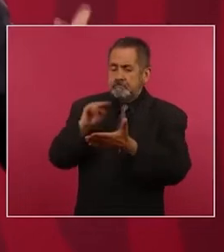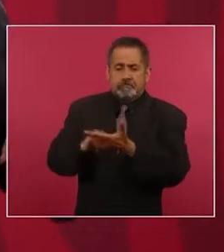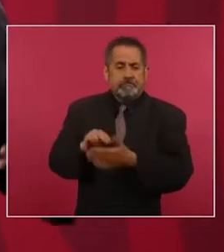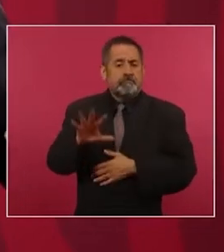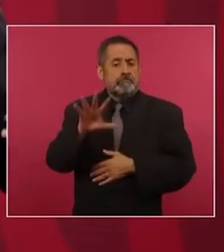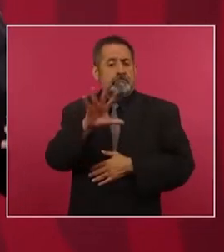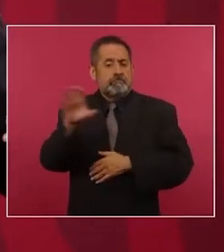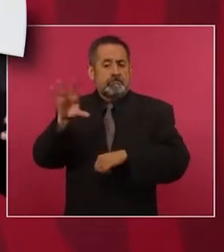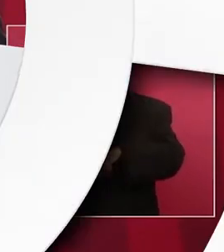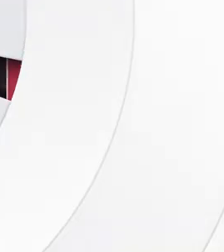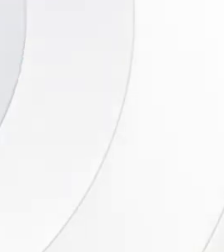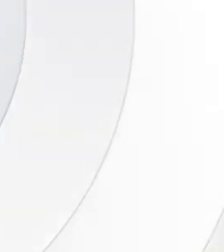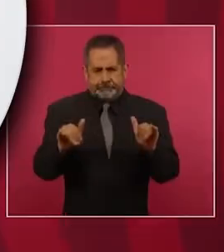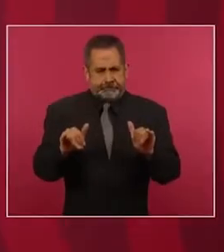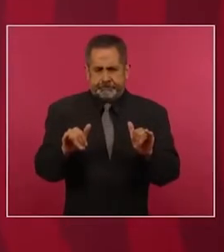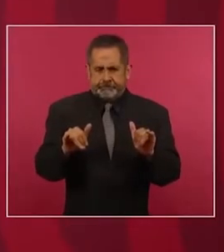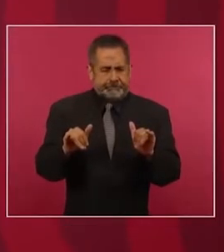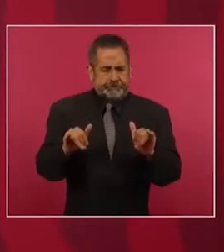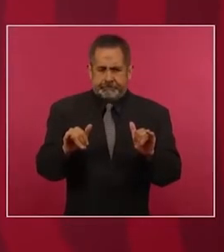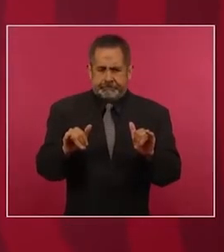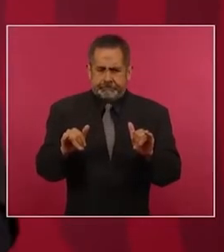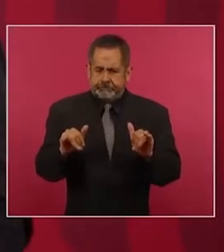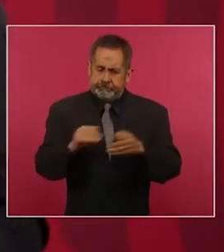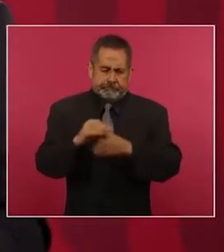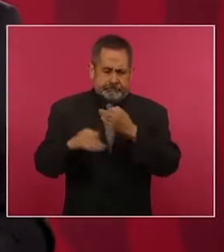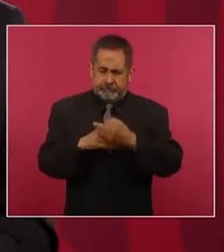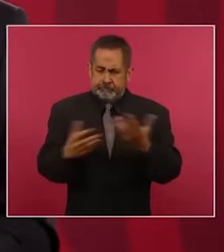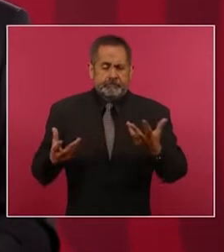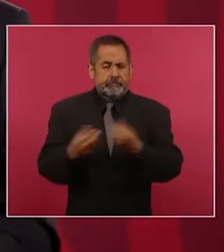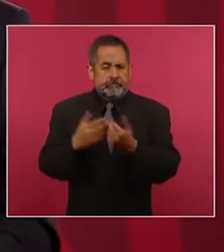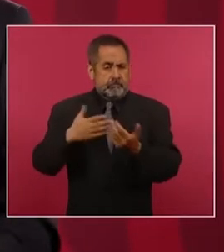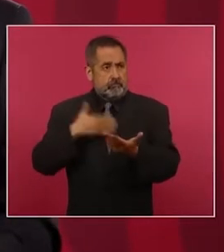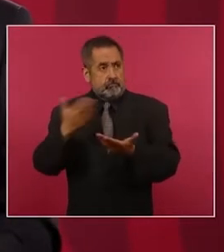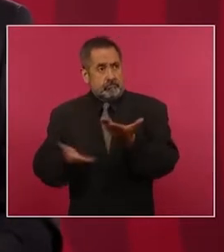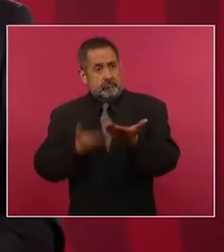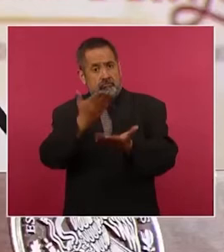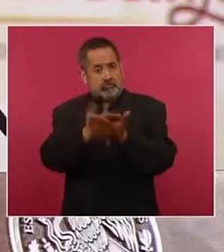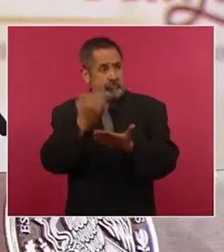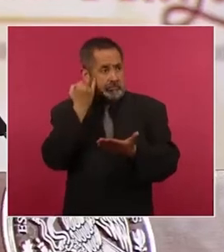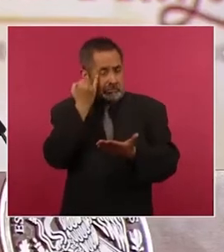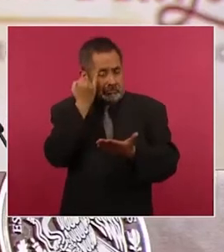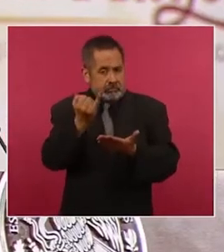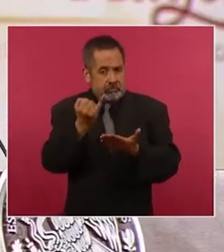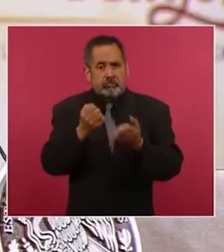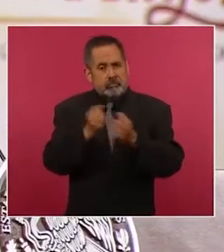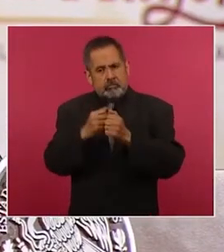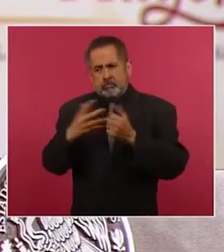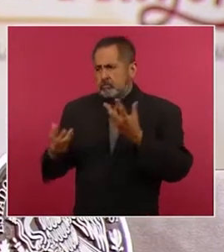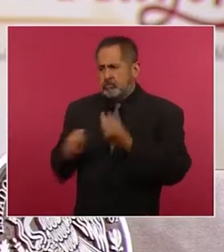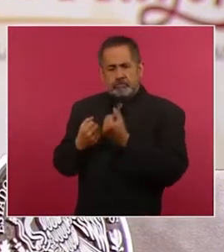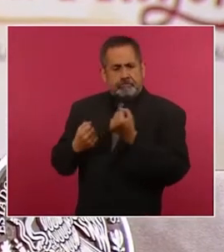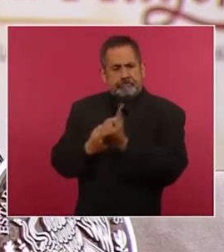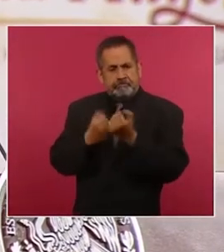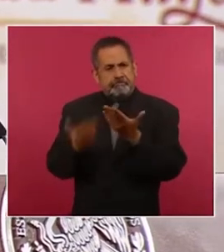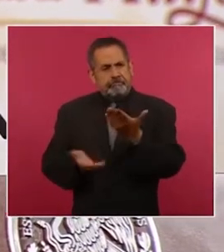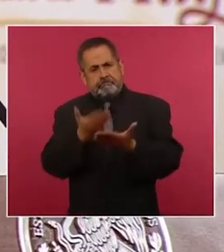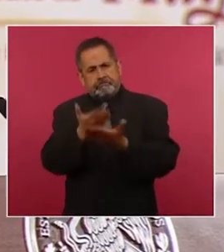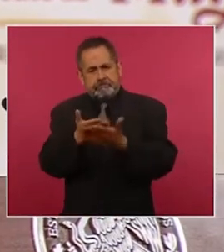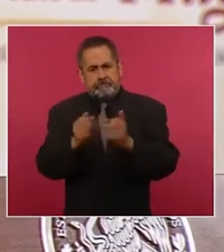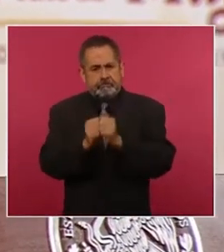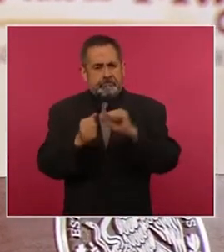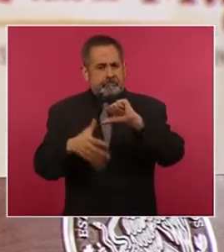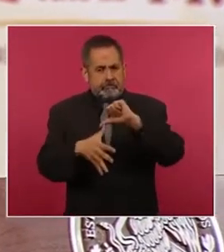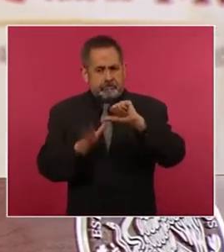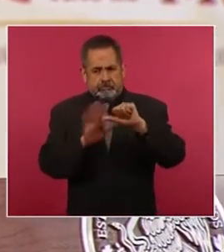500 médicos. La propuesta que estamos haciendo muchos en